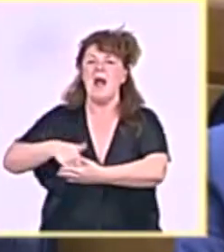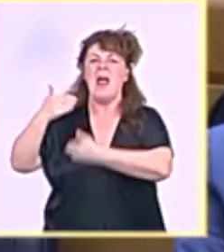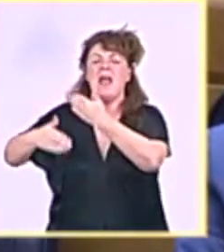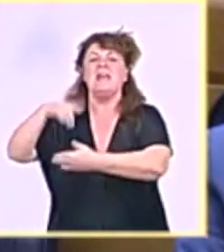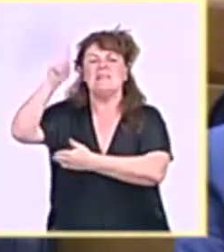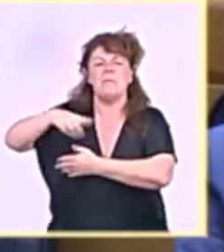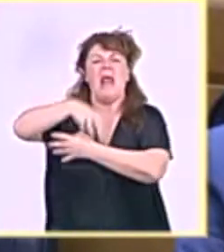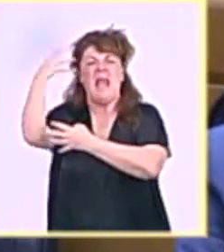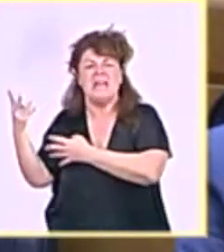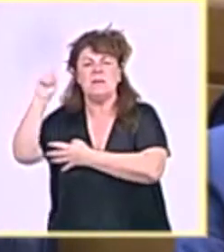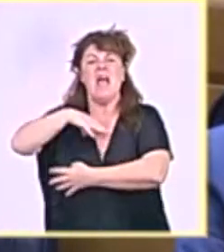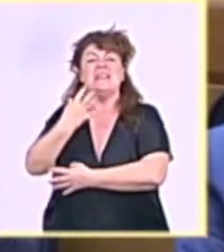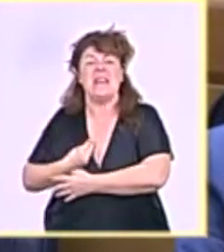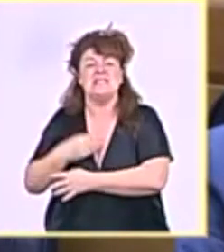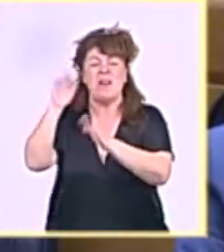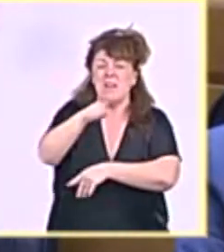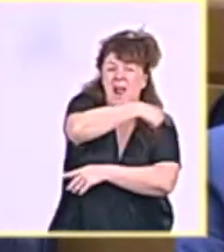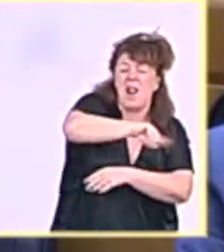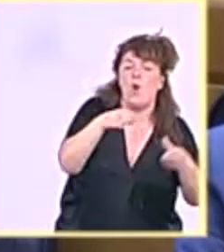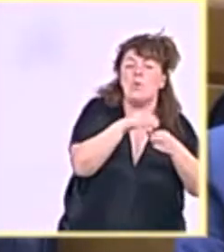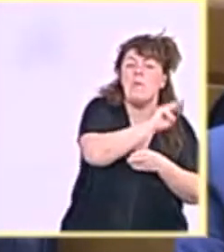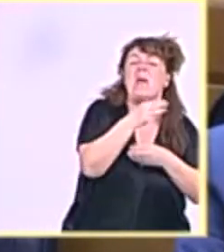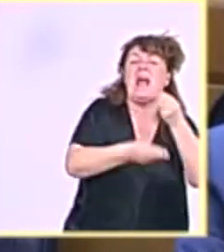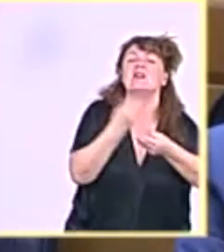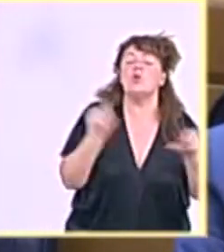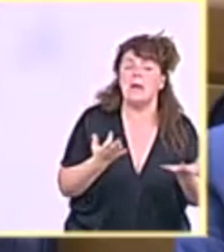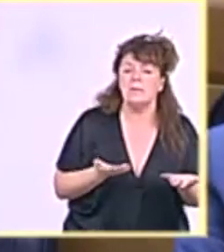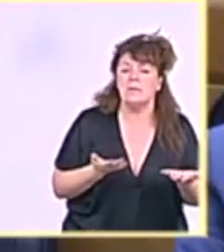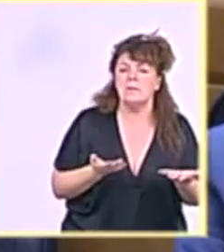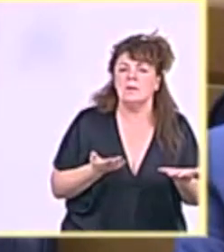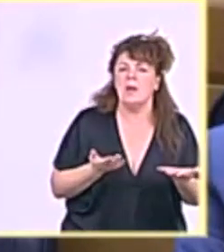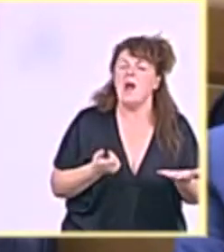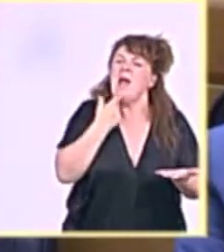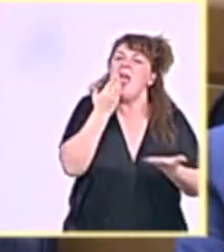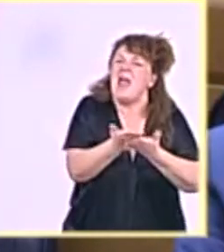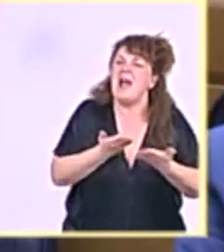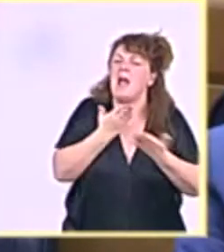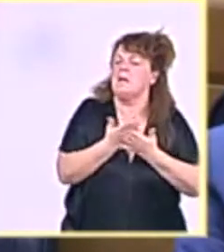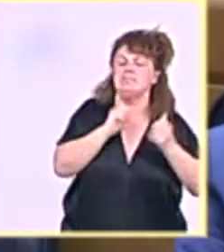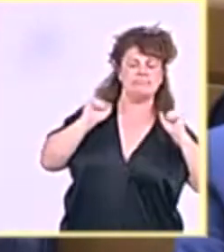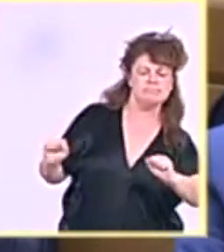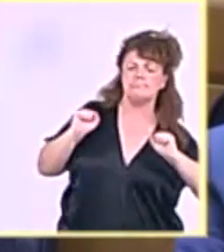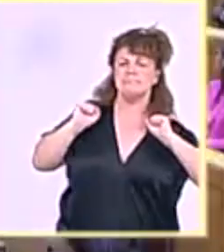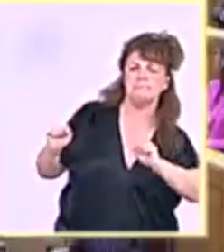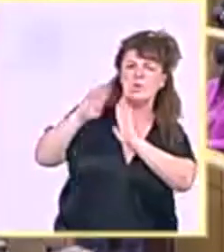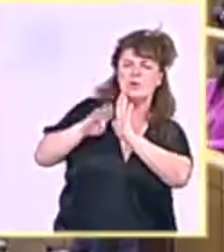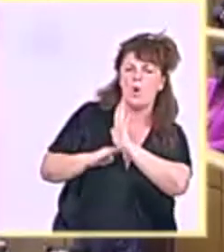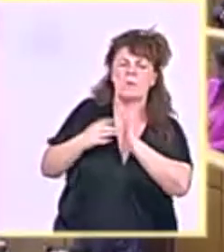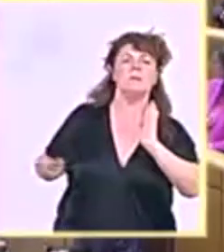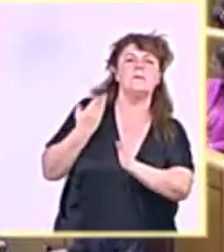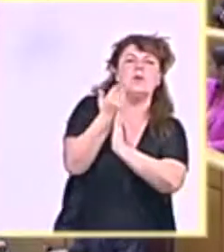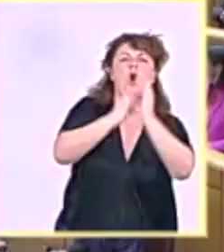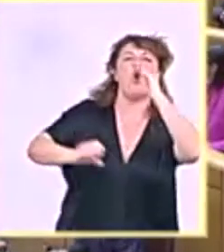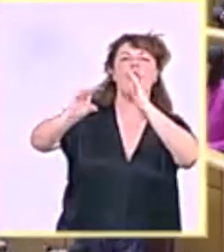Partido Popular recurrir todas y cada una de las normas ante el Tribunal Constitucional. Fíjese, señor Maroto, en estos días